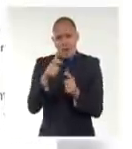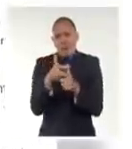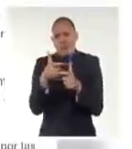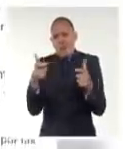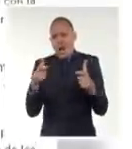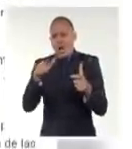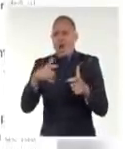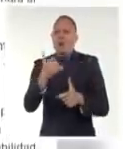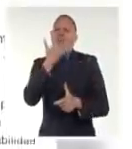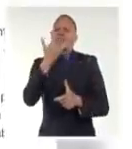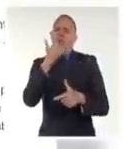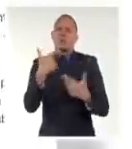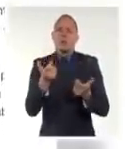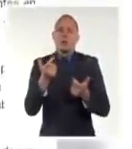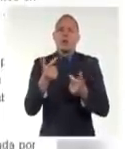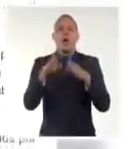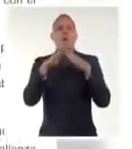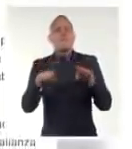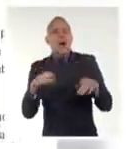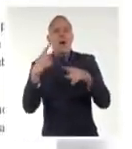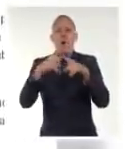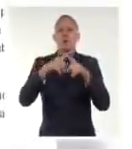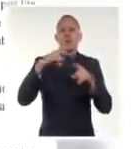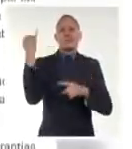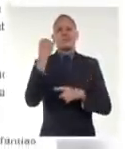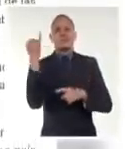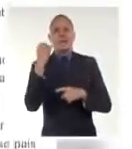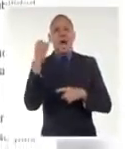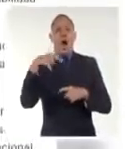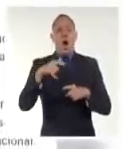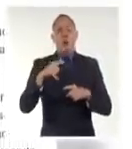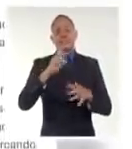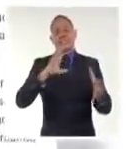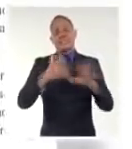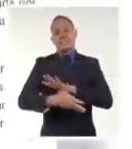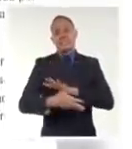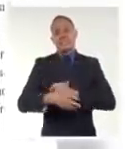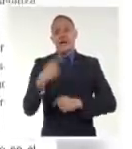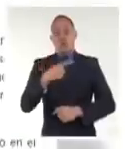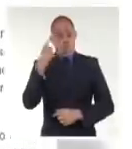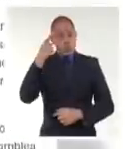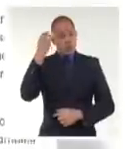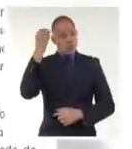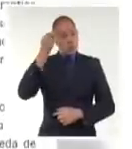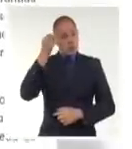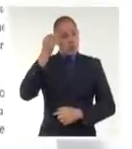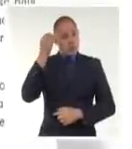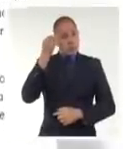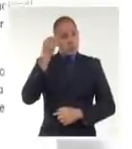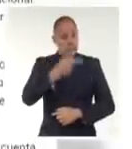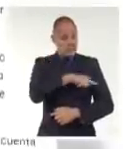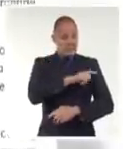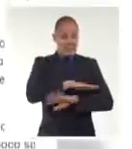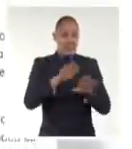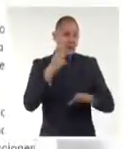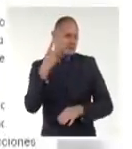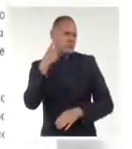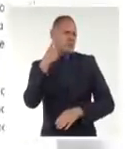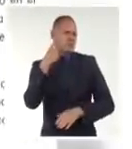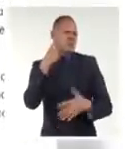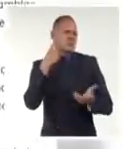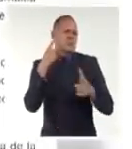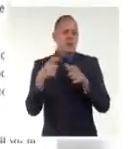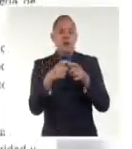y la estabilidad internacionales. Se refuerzan nuestras preocupaciones con la decisión recién adoptada por la OTAN de